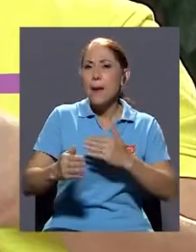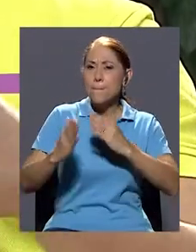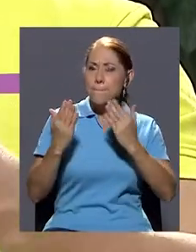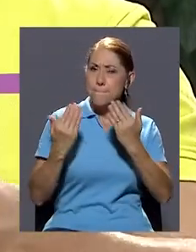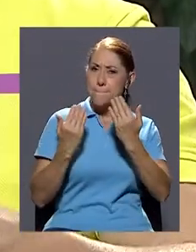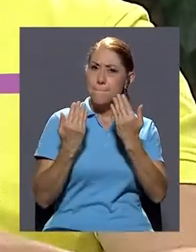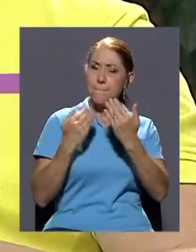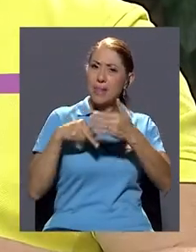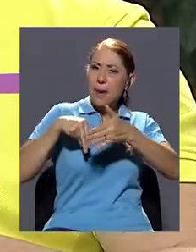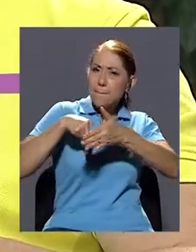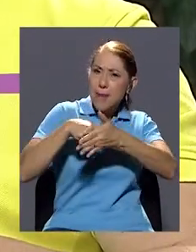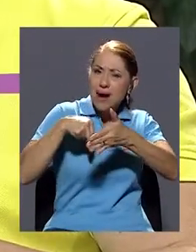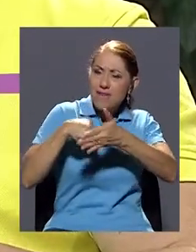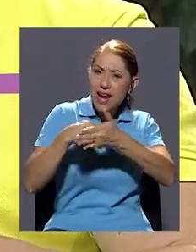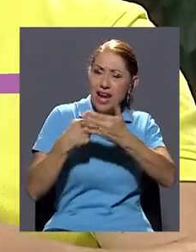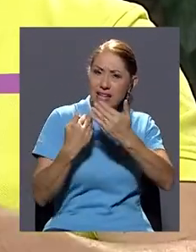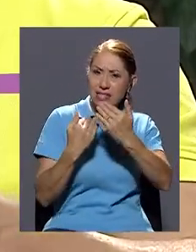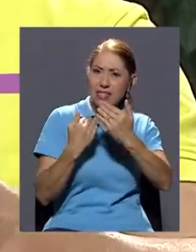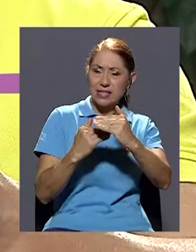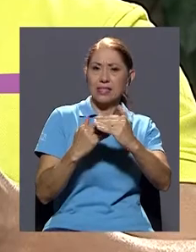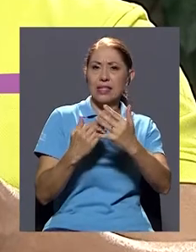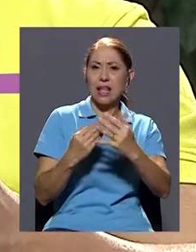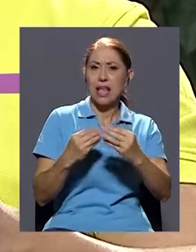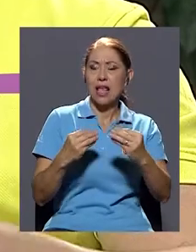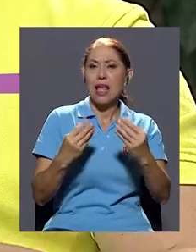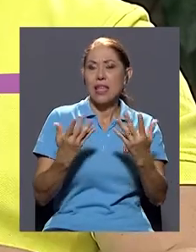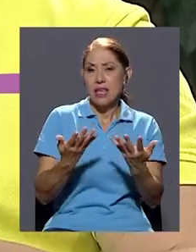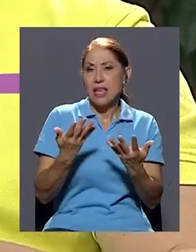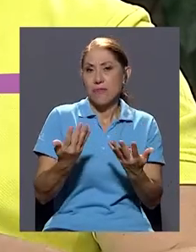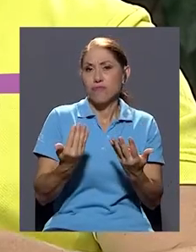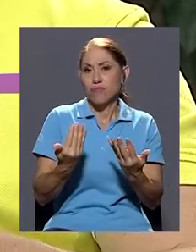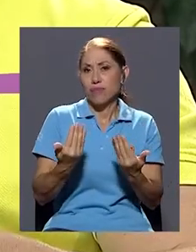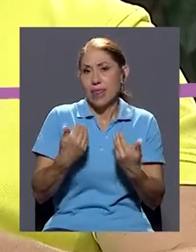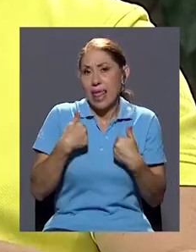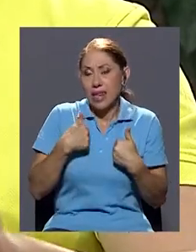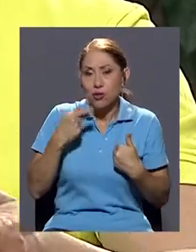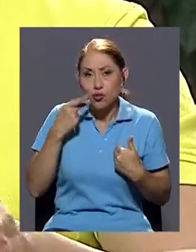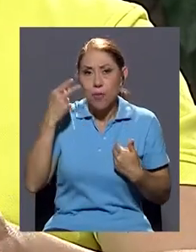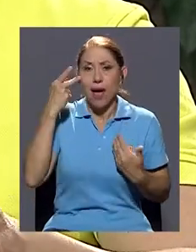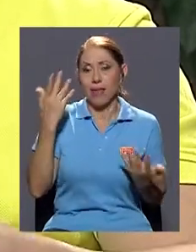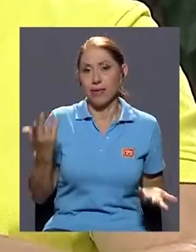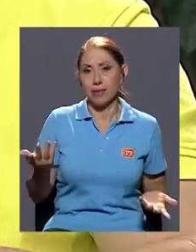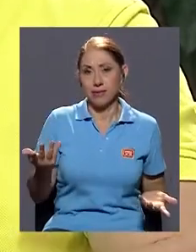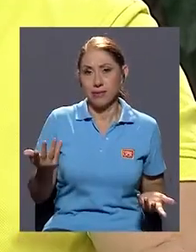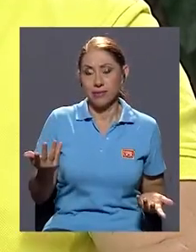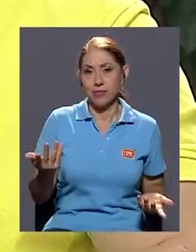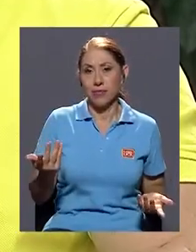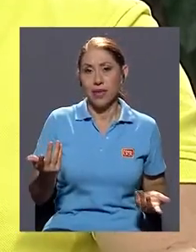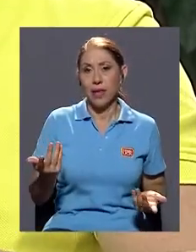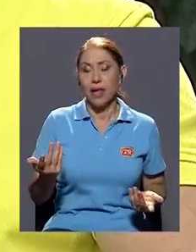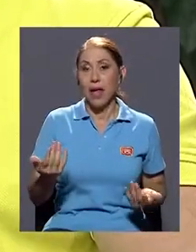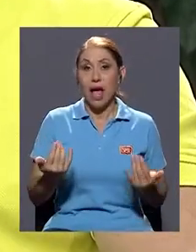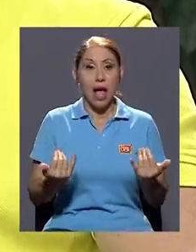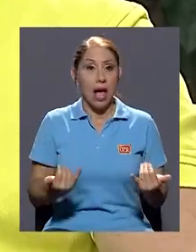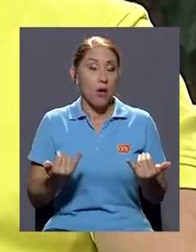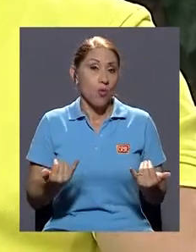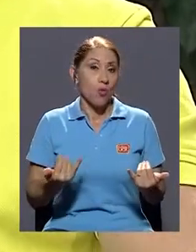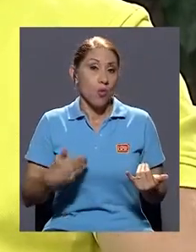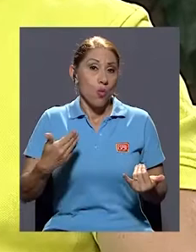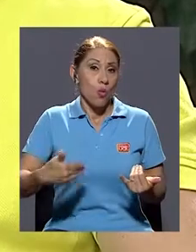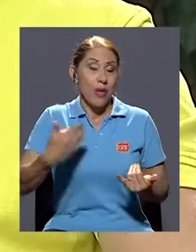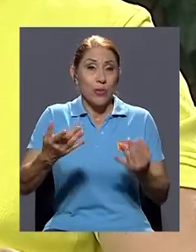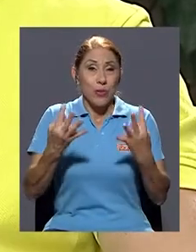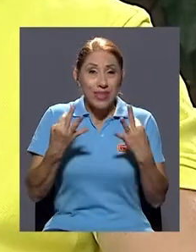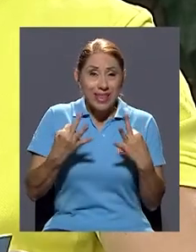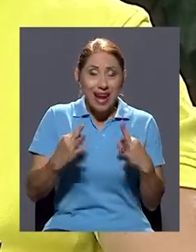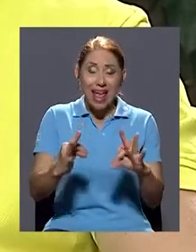cuáles son las barreras que más fácilmente se encuentran en los padres, voy a hablar de los padres, a la